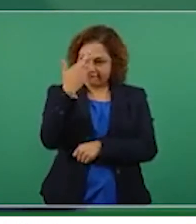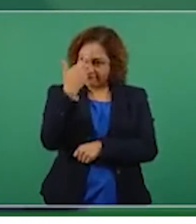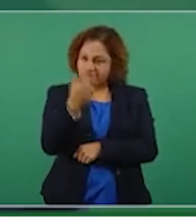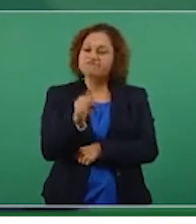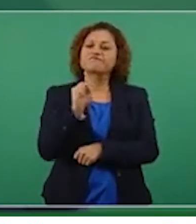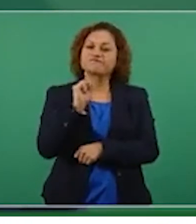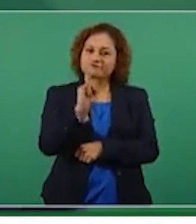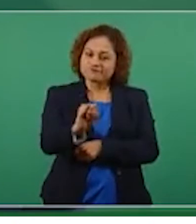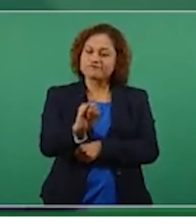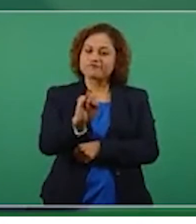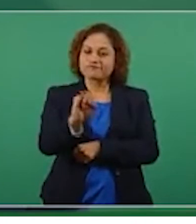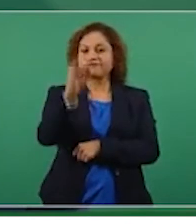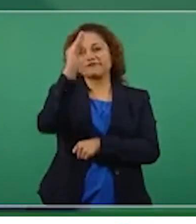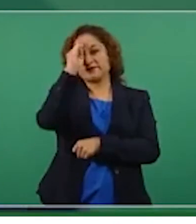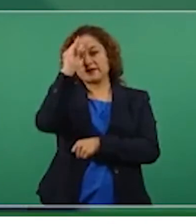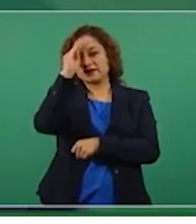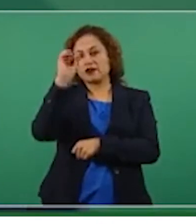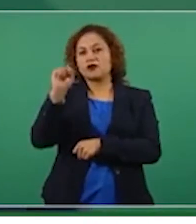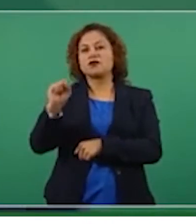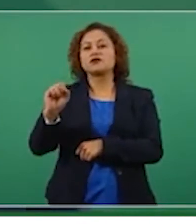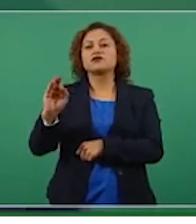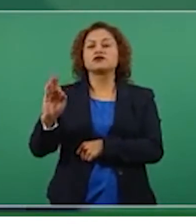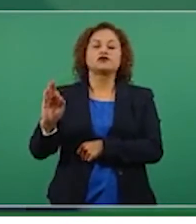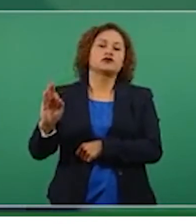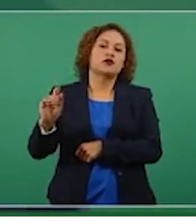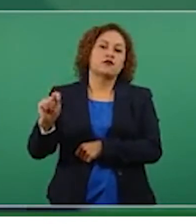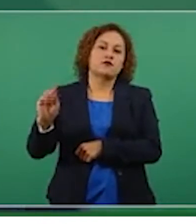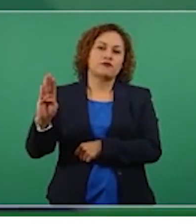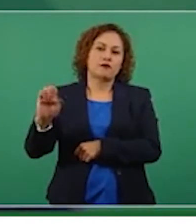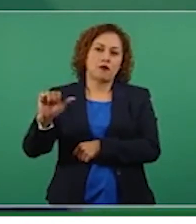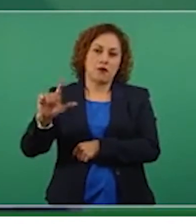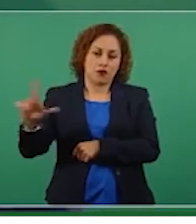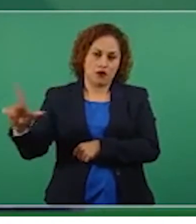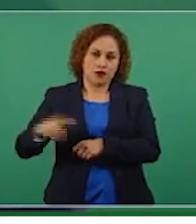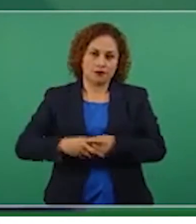en el softball. nosotros